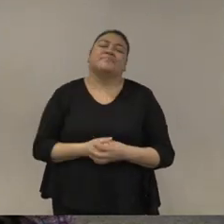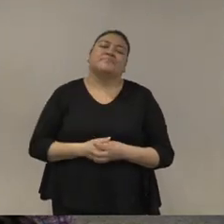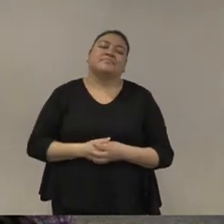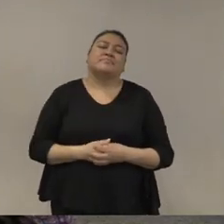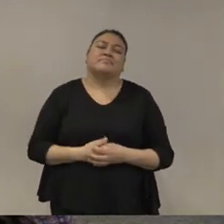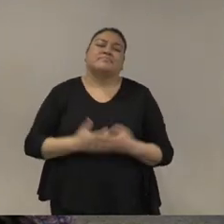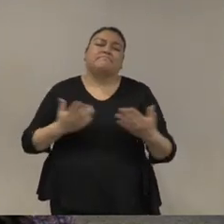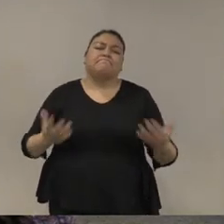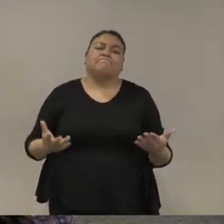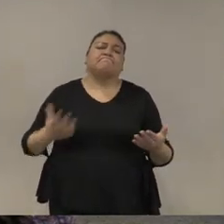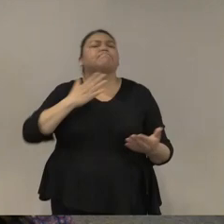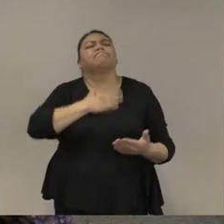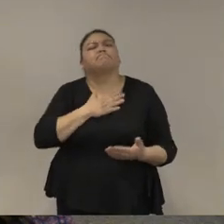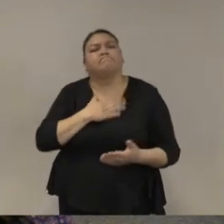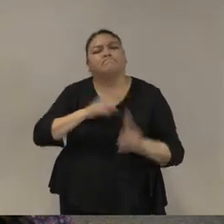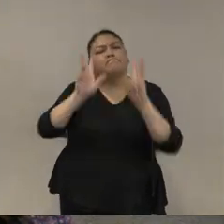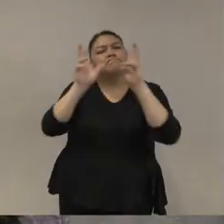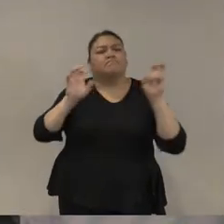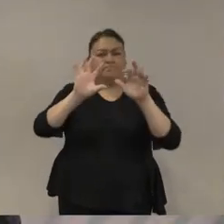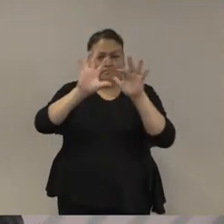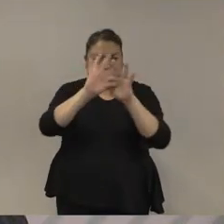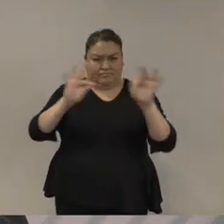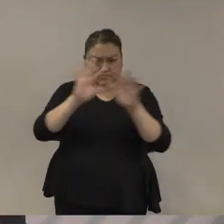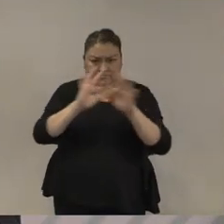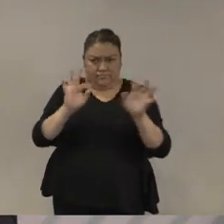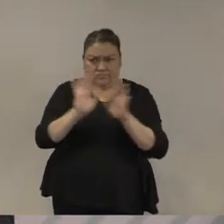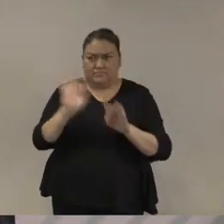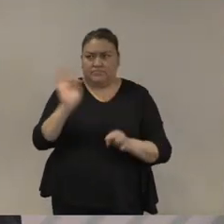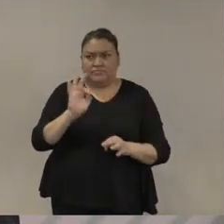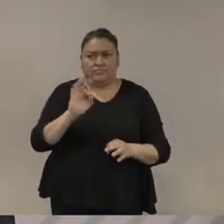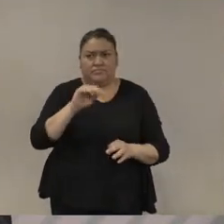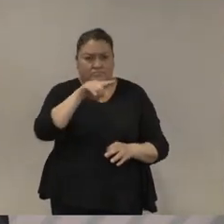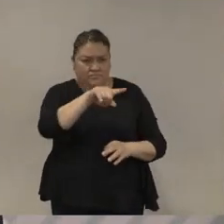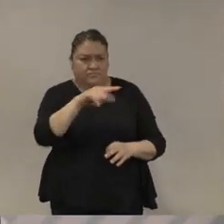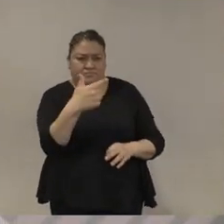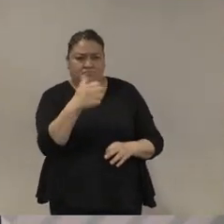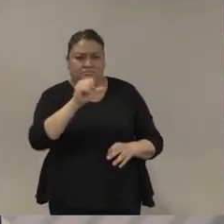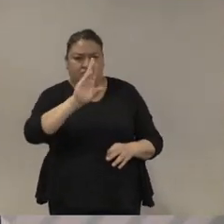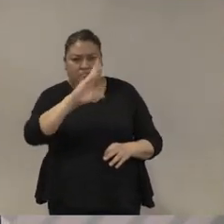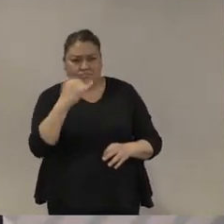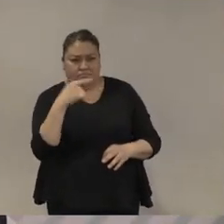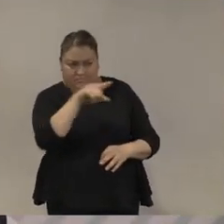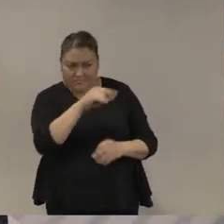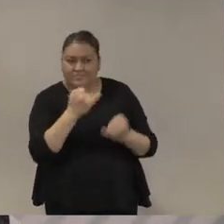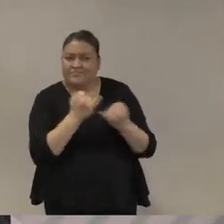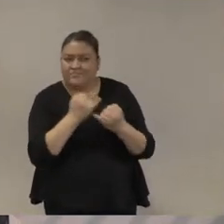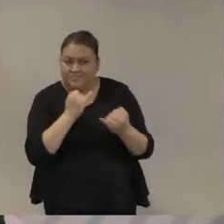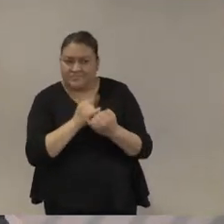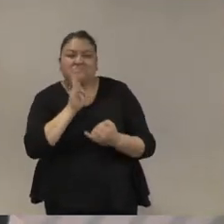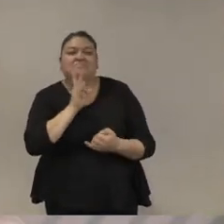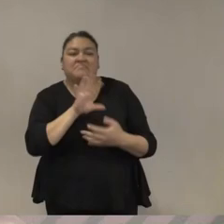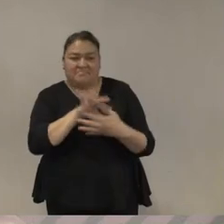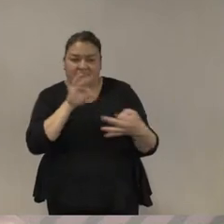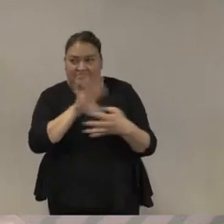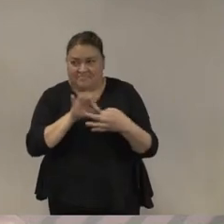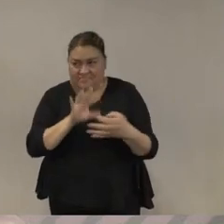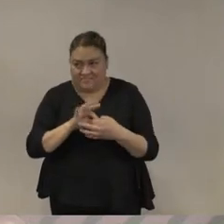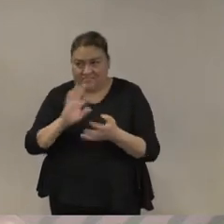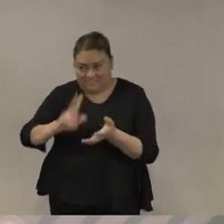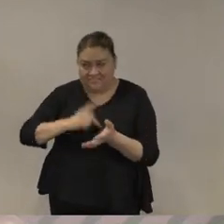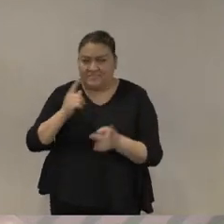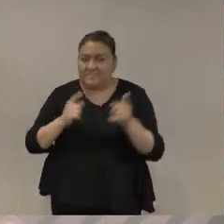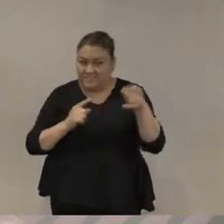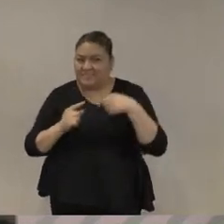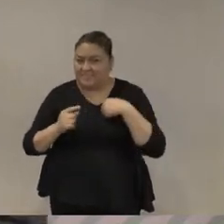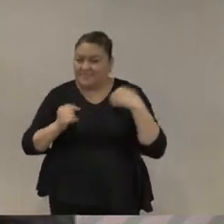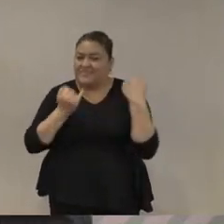voy a hablar de algunas cosas que probablemente te involucran Gaby en la discusión será interesante estaría bueno nos volverá a pasar porque ya